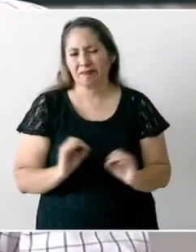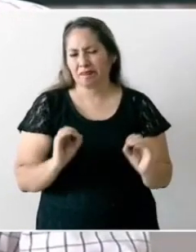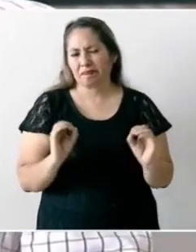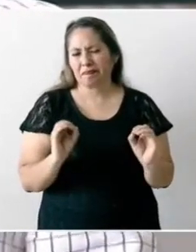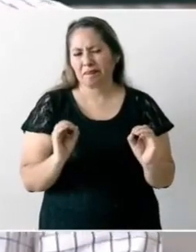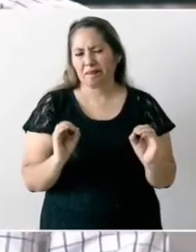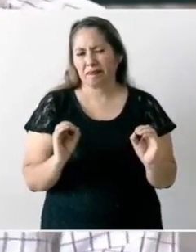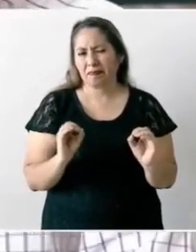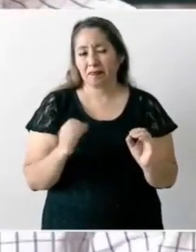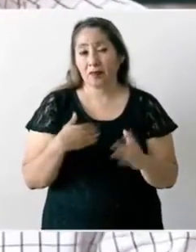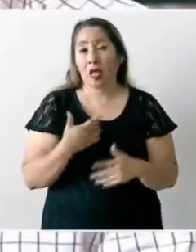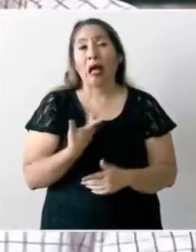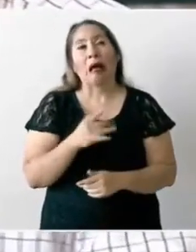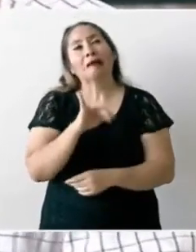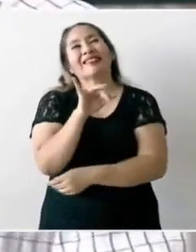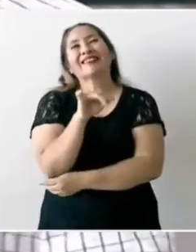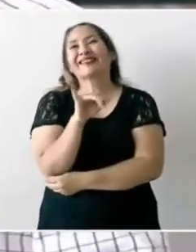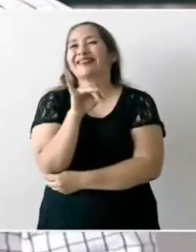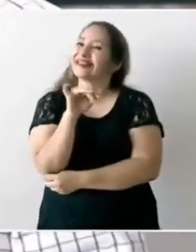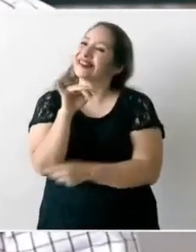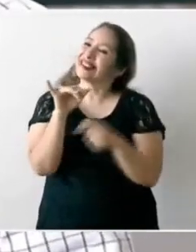de quienes dicen sí